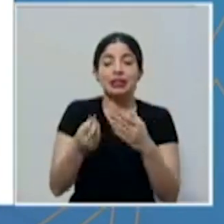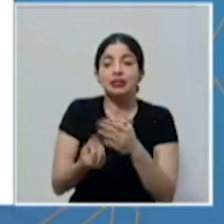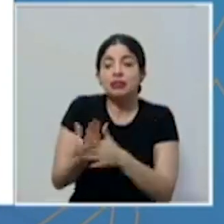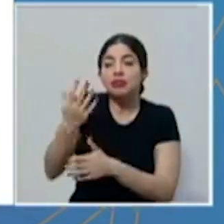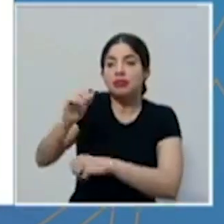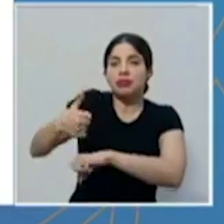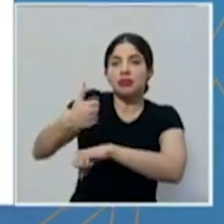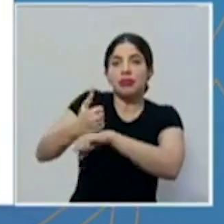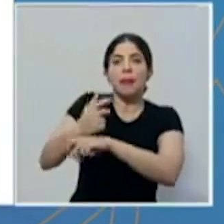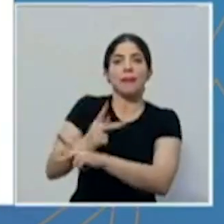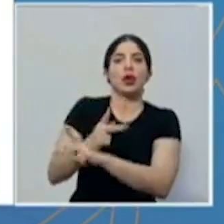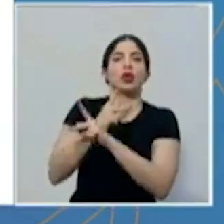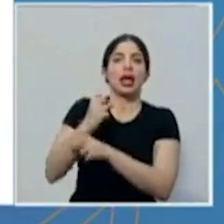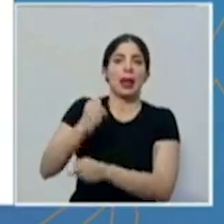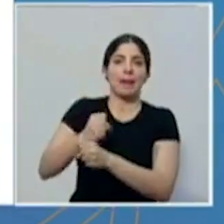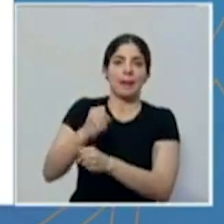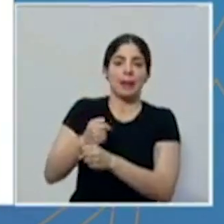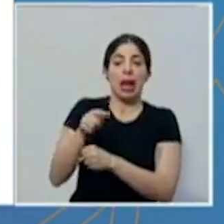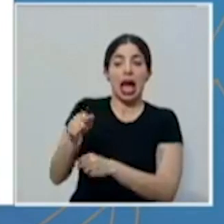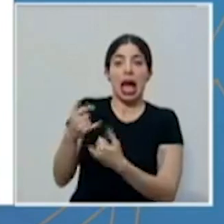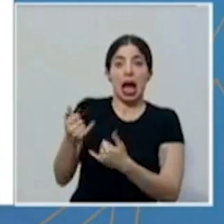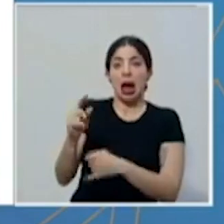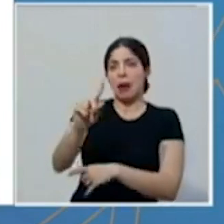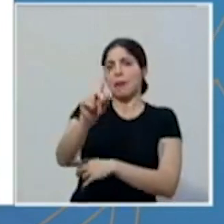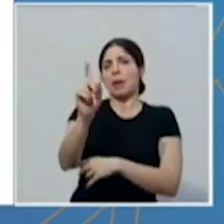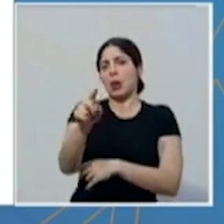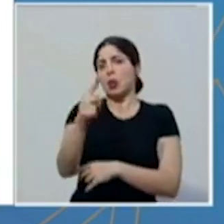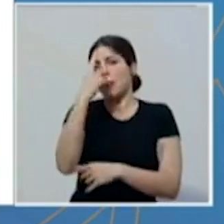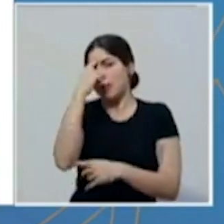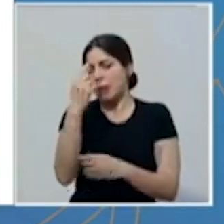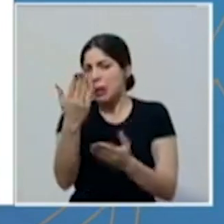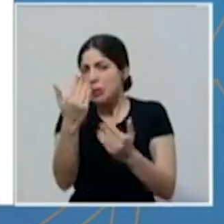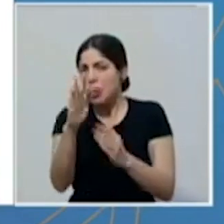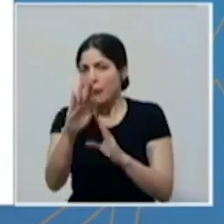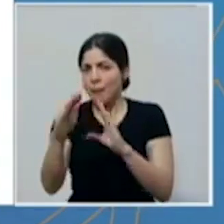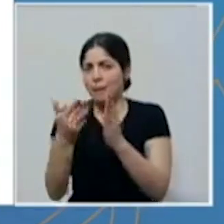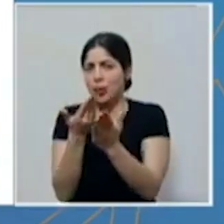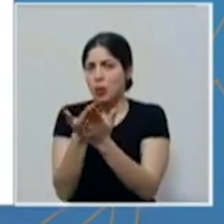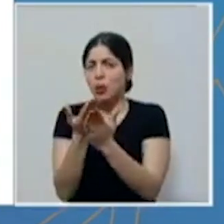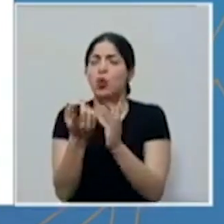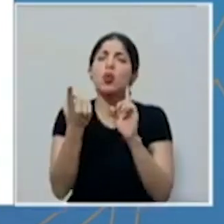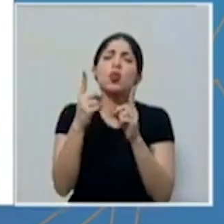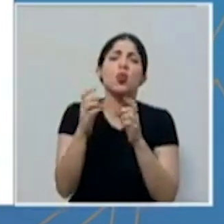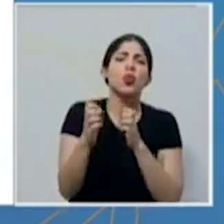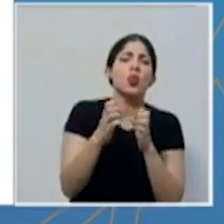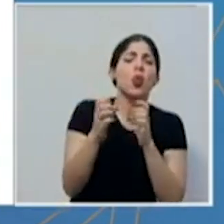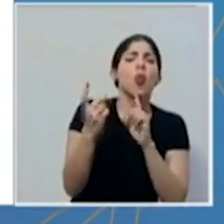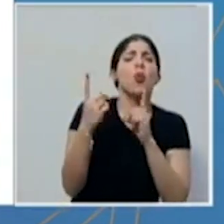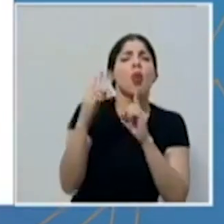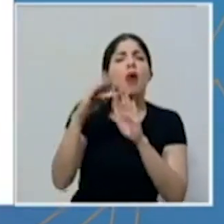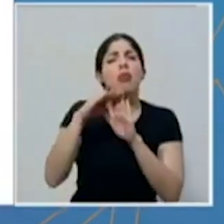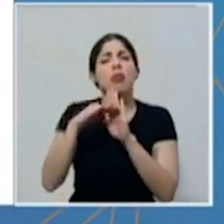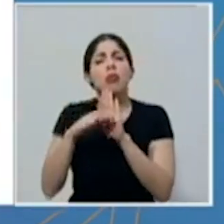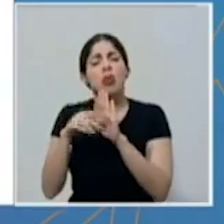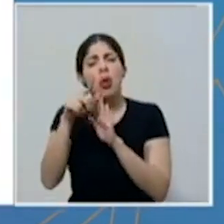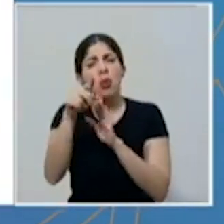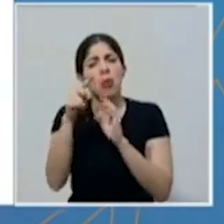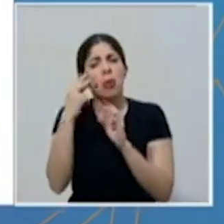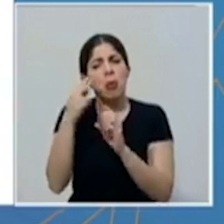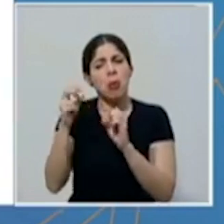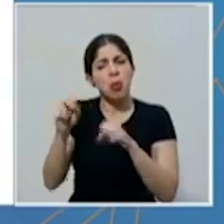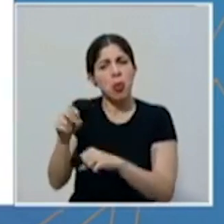de empleos. Y aquí la pregunta que formulamos para incentivar sus propuestas es qué estrategias y medidas concretas pueden implementarse